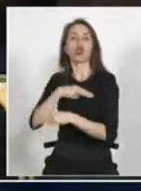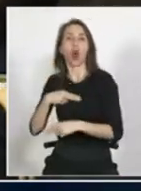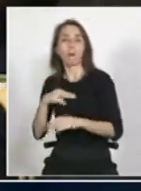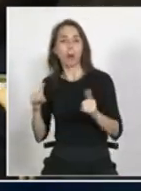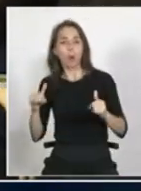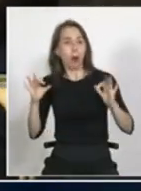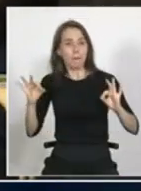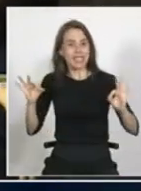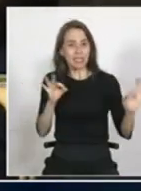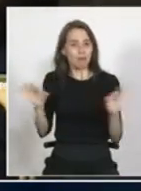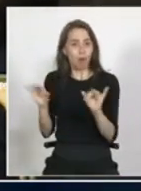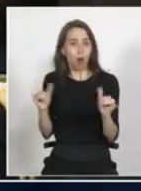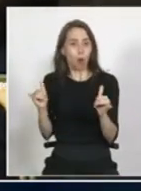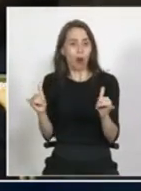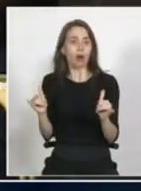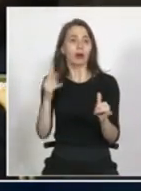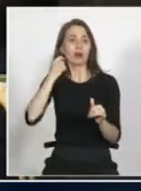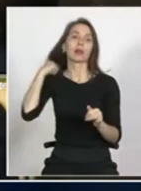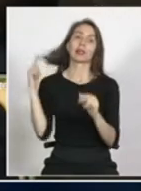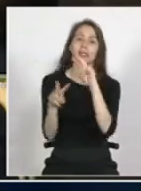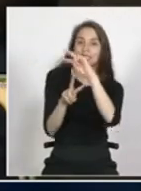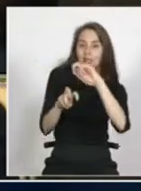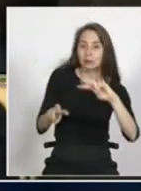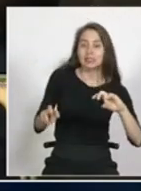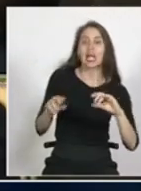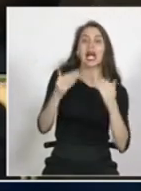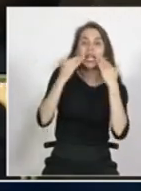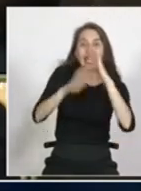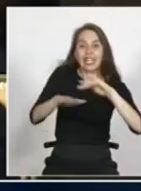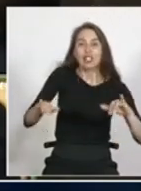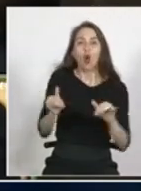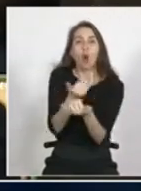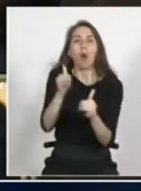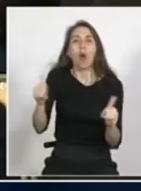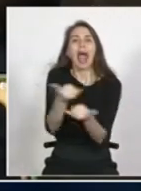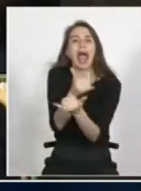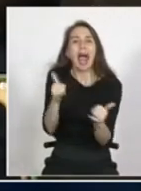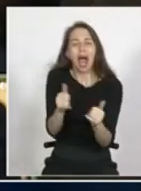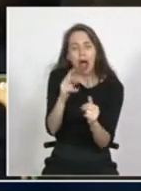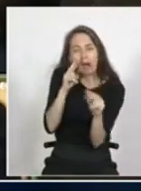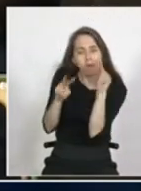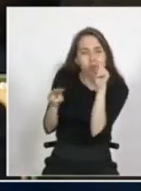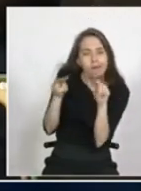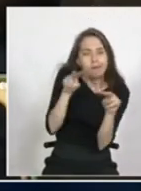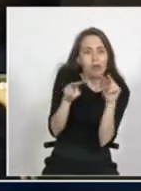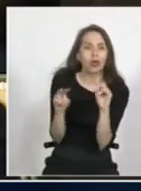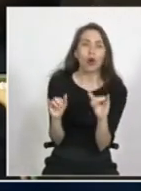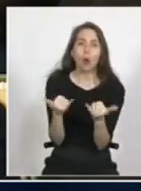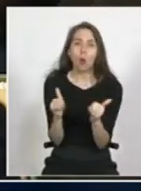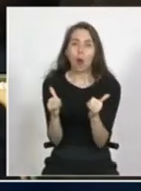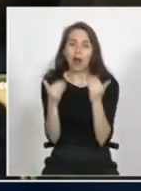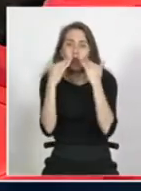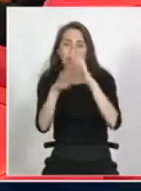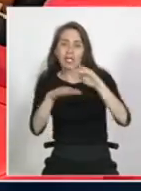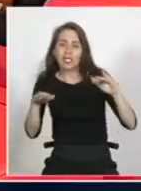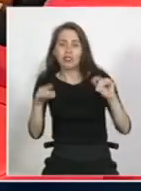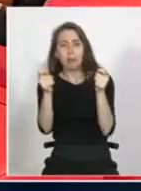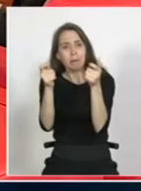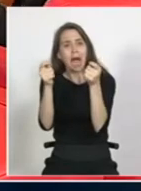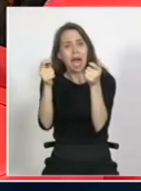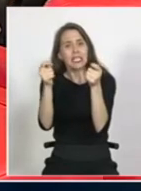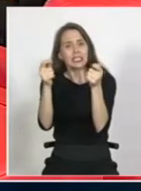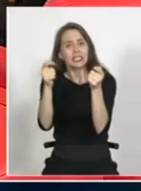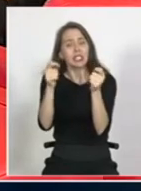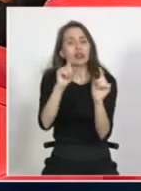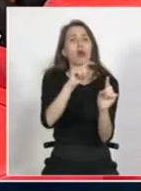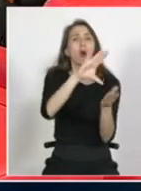que tú estudias Jorge Rojas por ejemplo investigado los juegos de la infancia tú te pones a analizar y los juegos en general no son tan distintos dentro